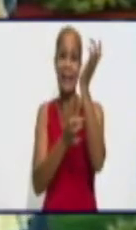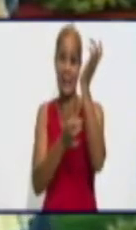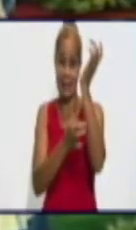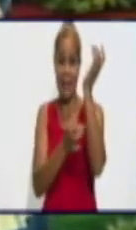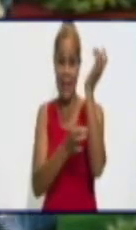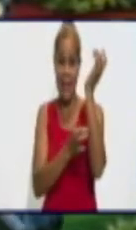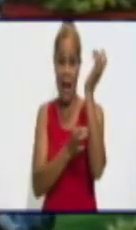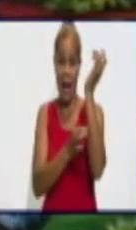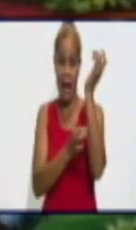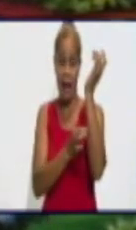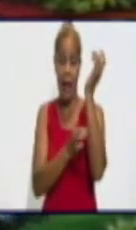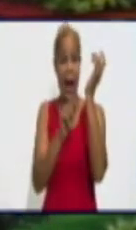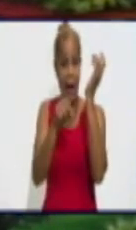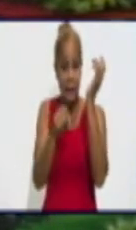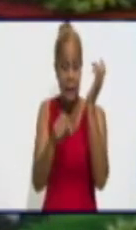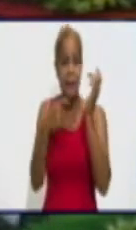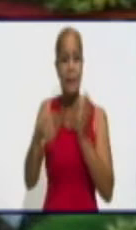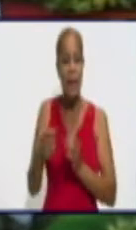corresponde a esos consumidores?